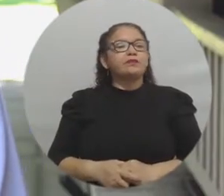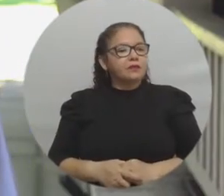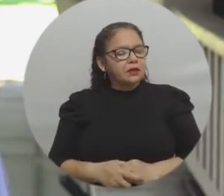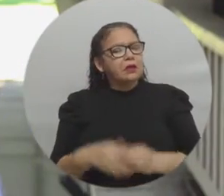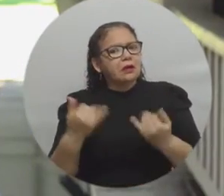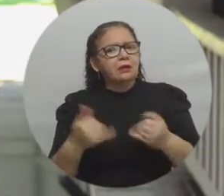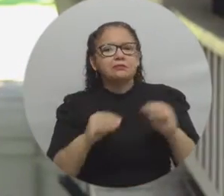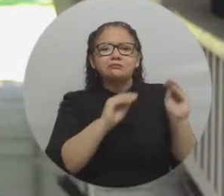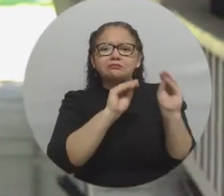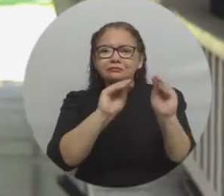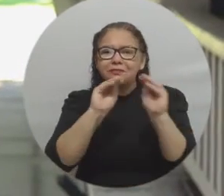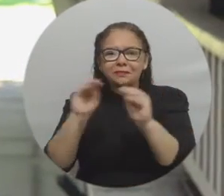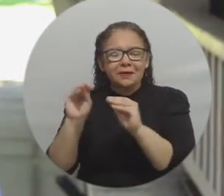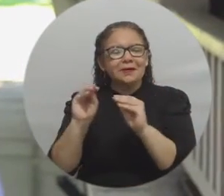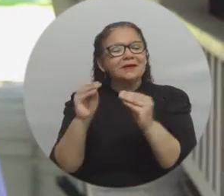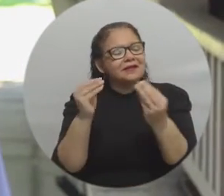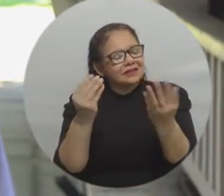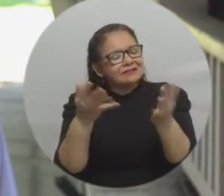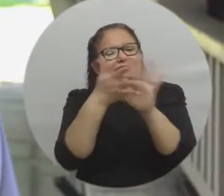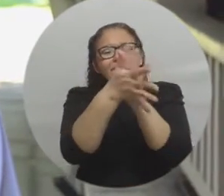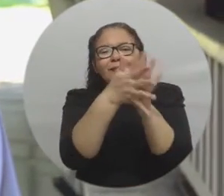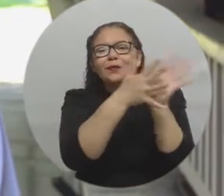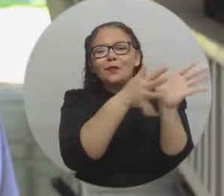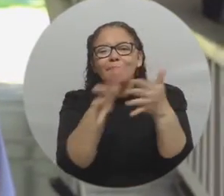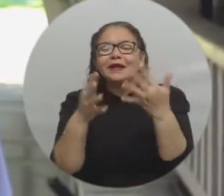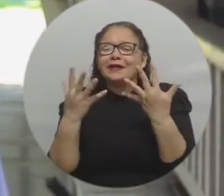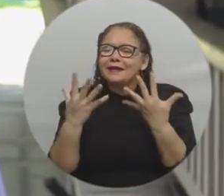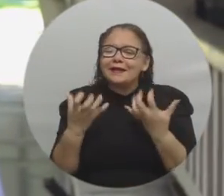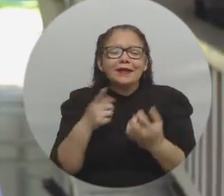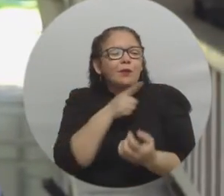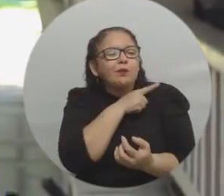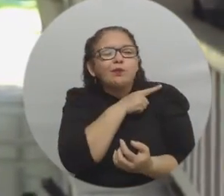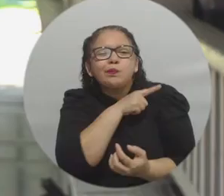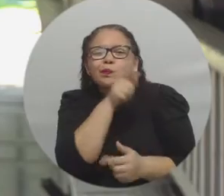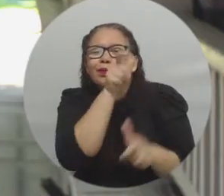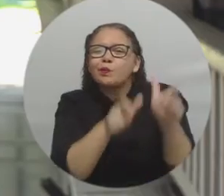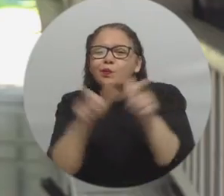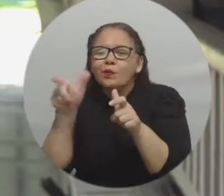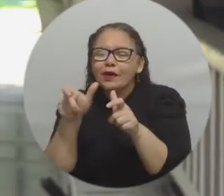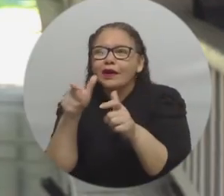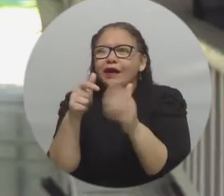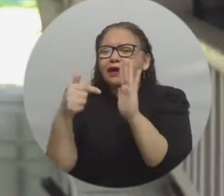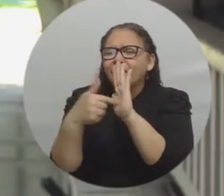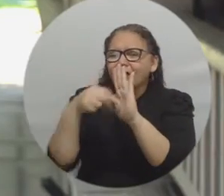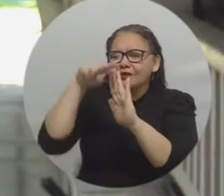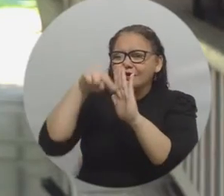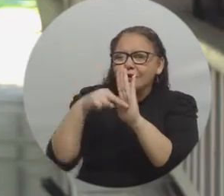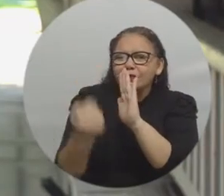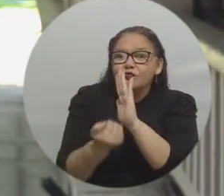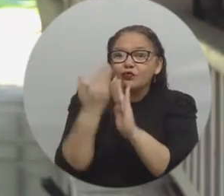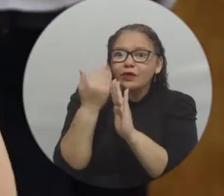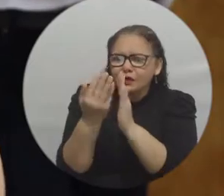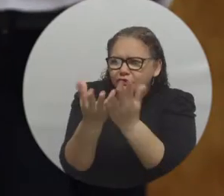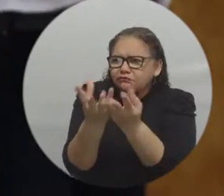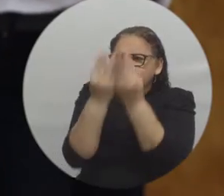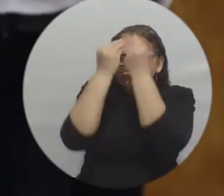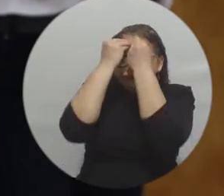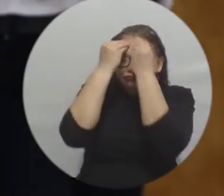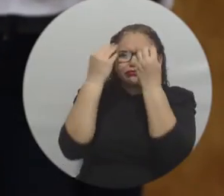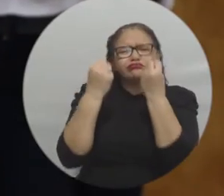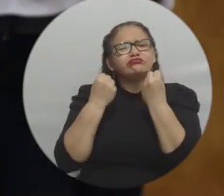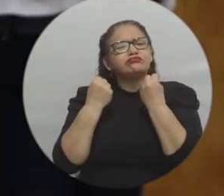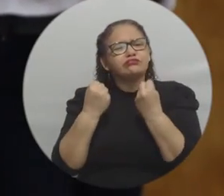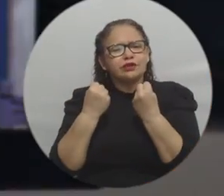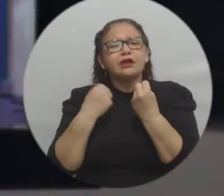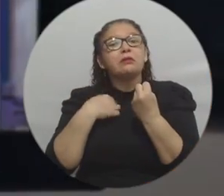pedagógico, queremos que toda la comunidad estudiantil se apropie de esta resolución y para